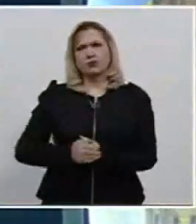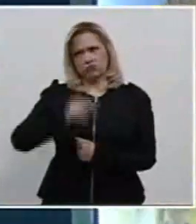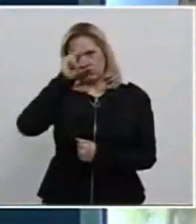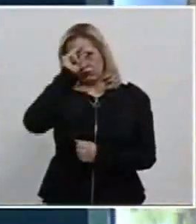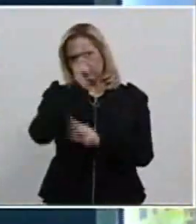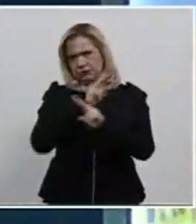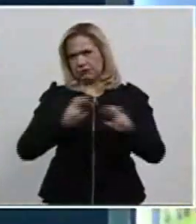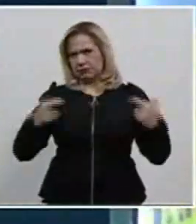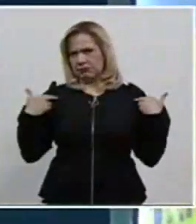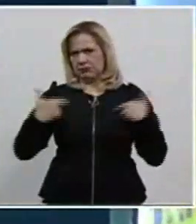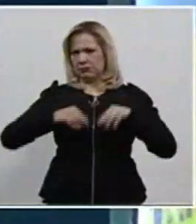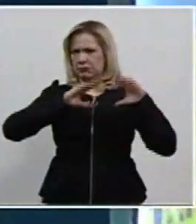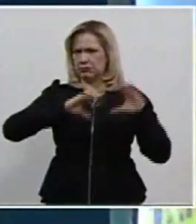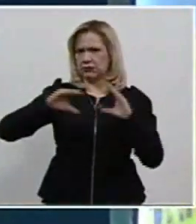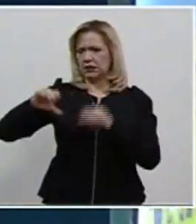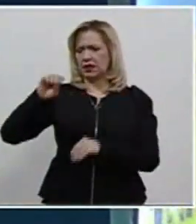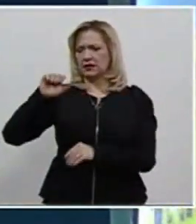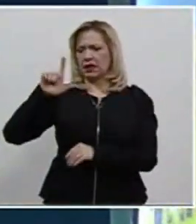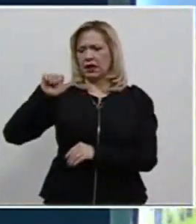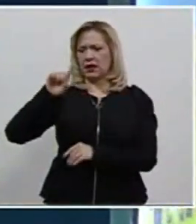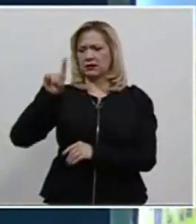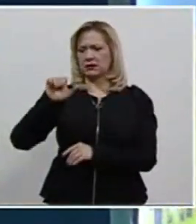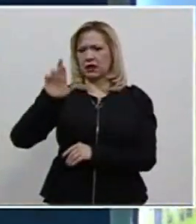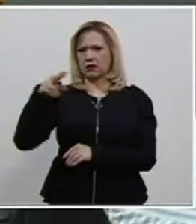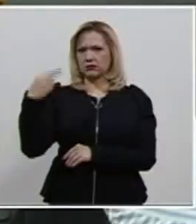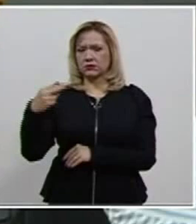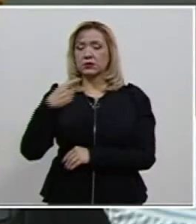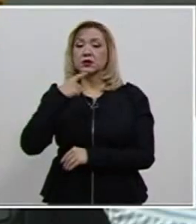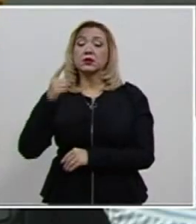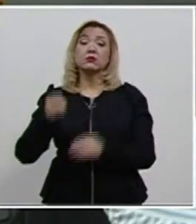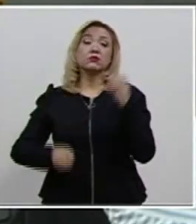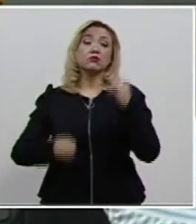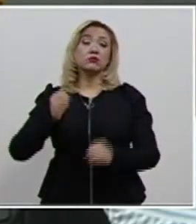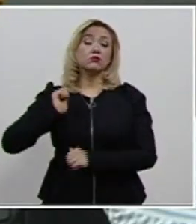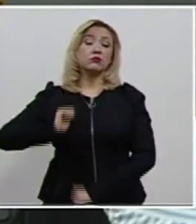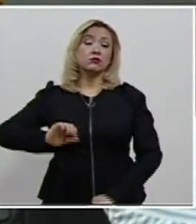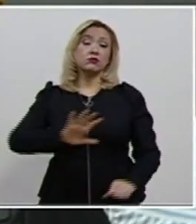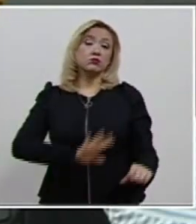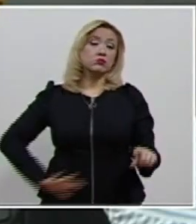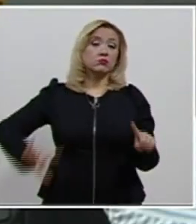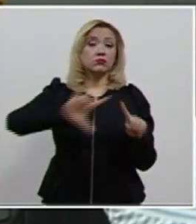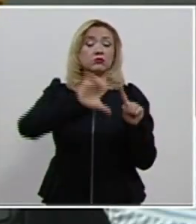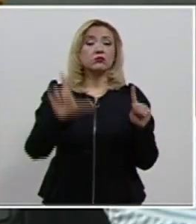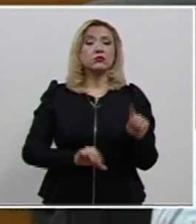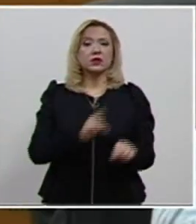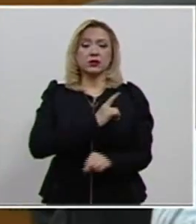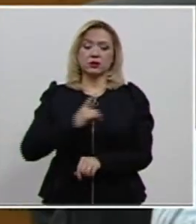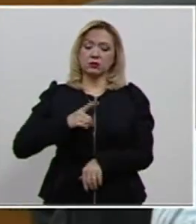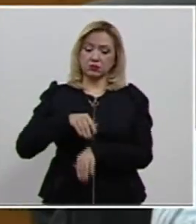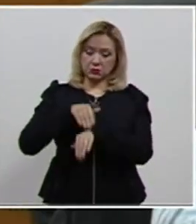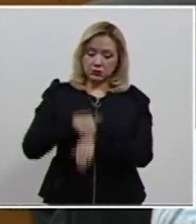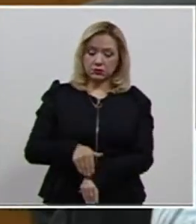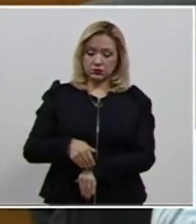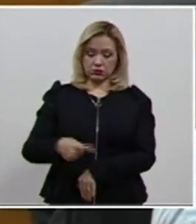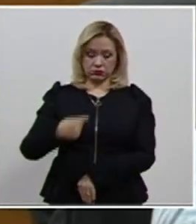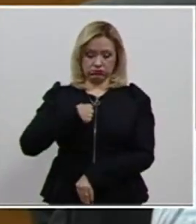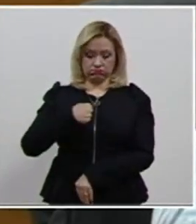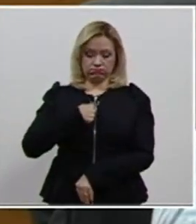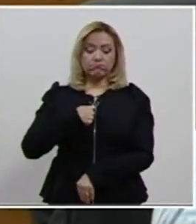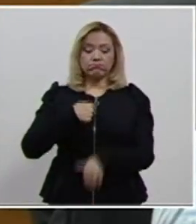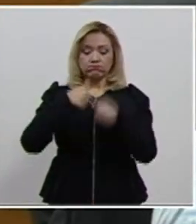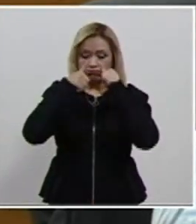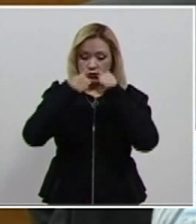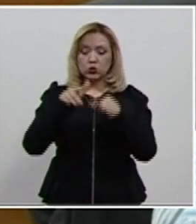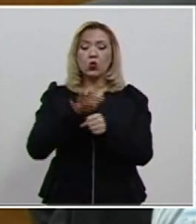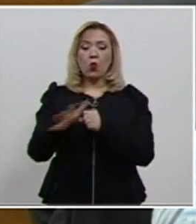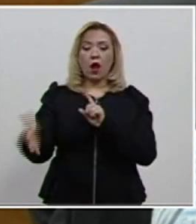Pedro Salazar, en una sociedad democrática, el Poder Judicial debe cumplir con el papel que le corresponde, que es el de convertirse